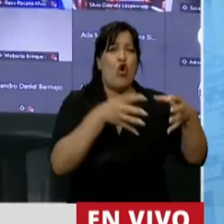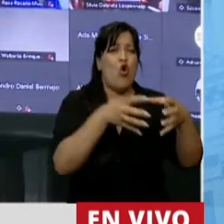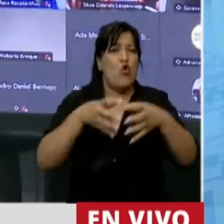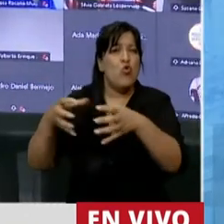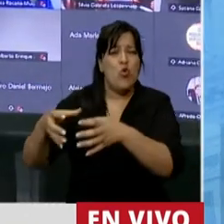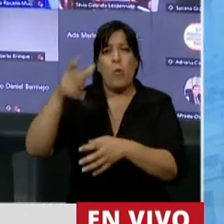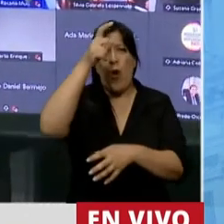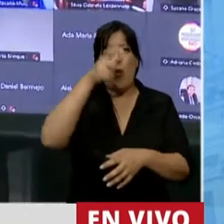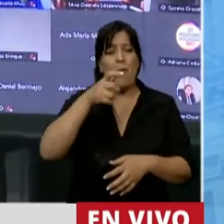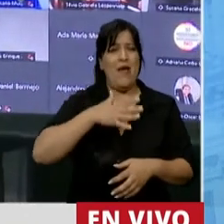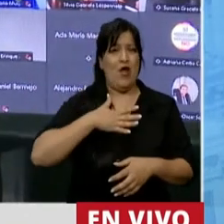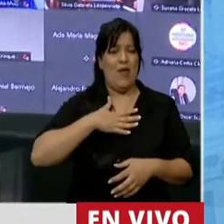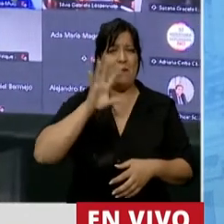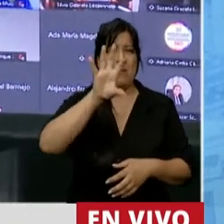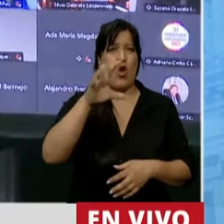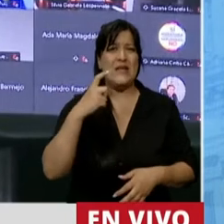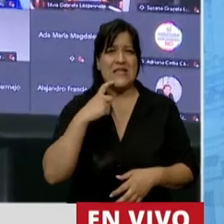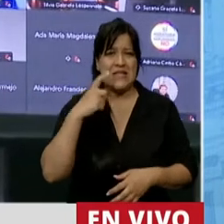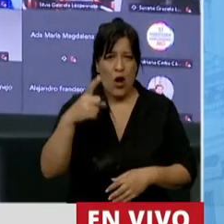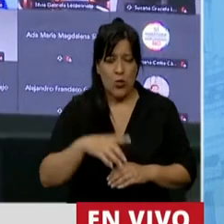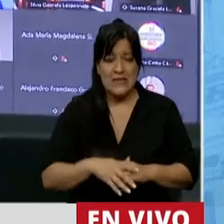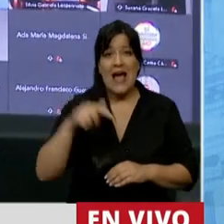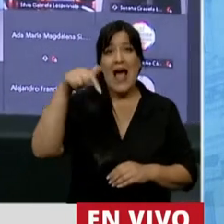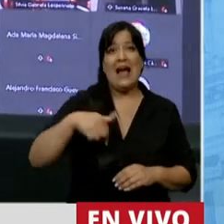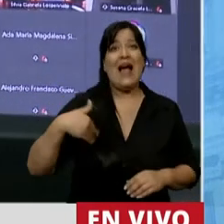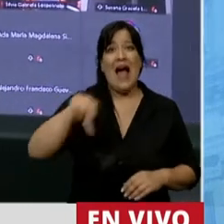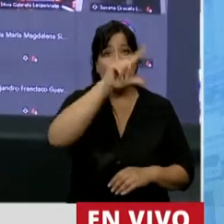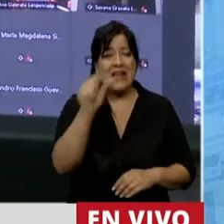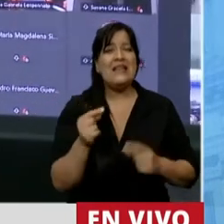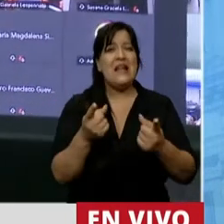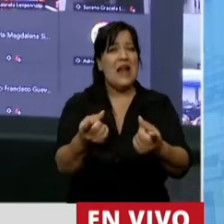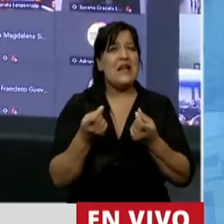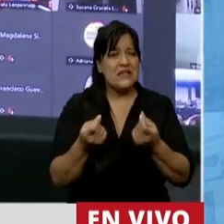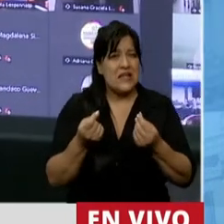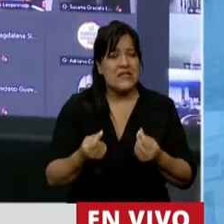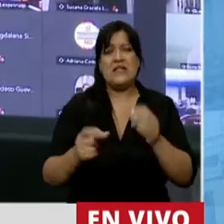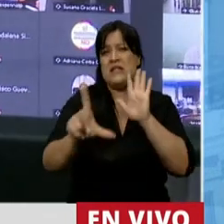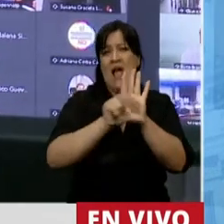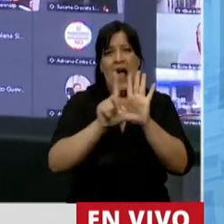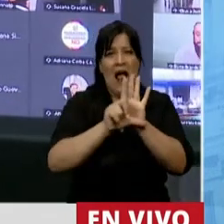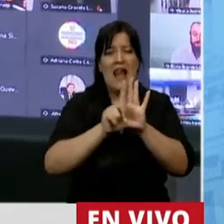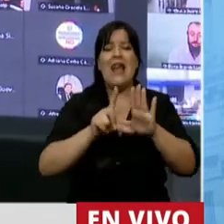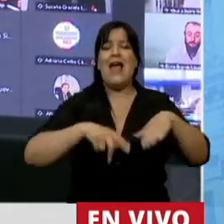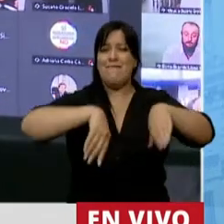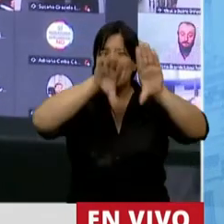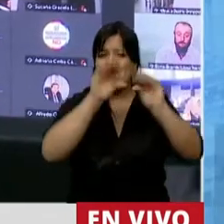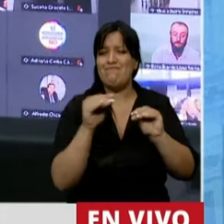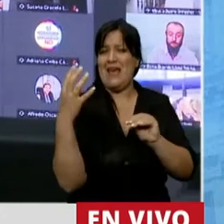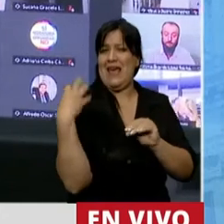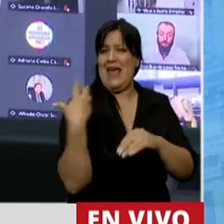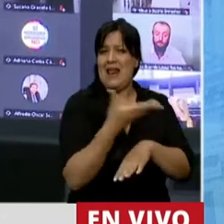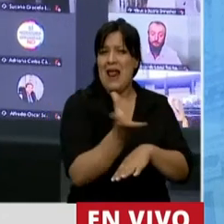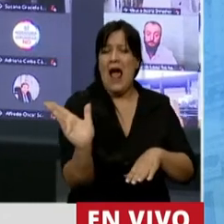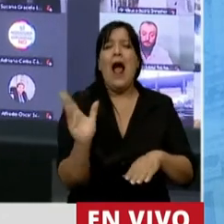bomberos de mi provincia. En la Argentina se necesitan leyes integradoras que